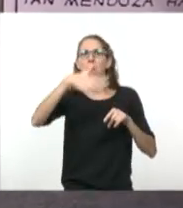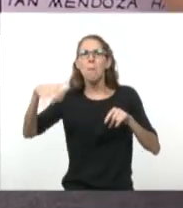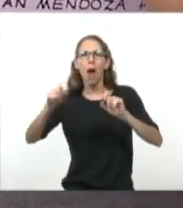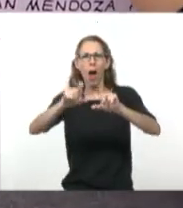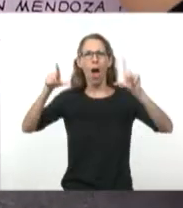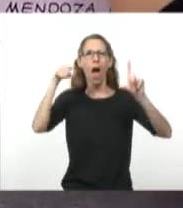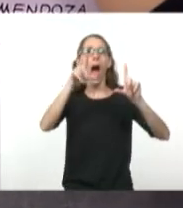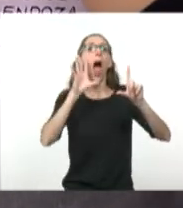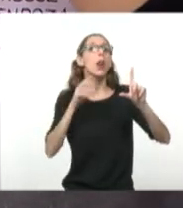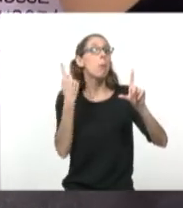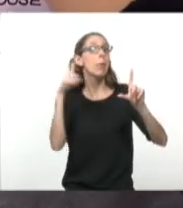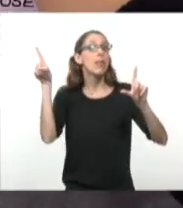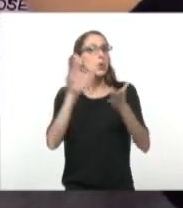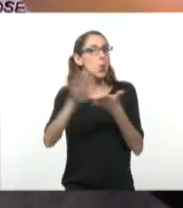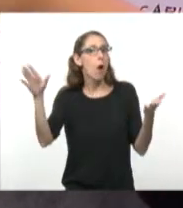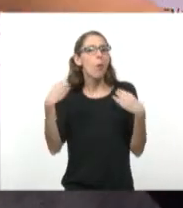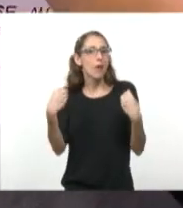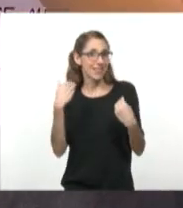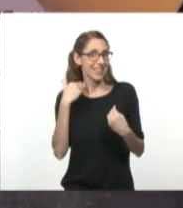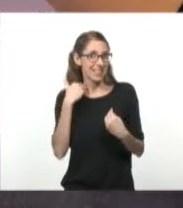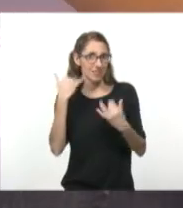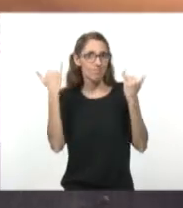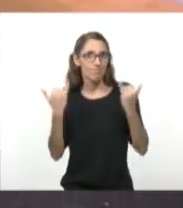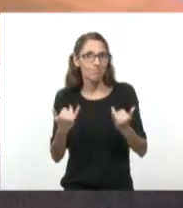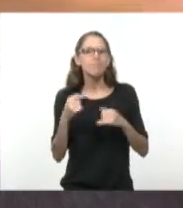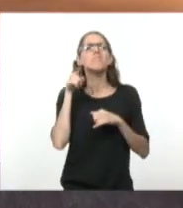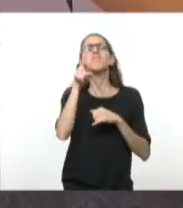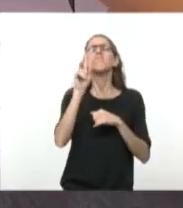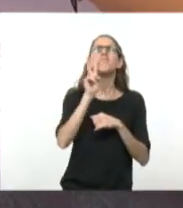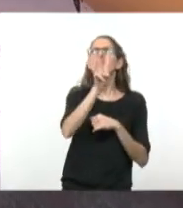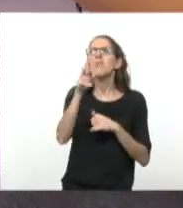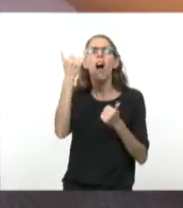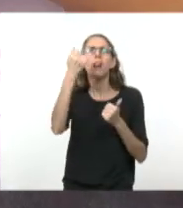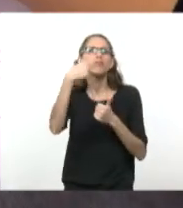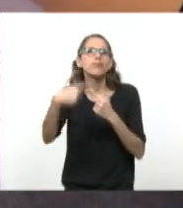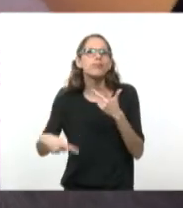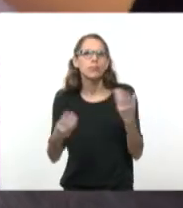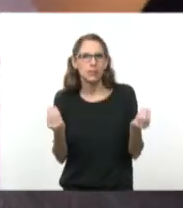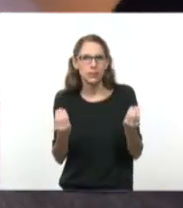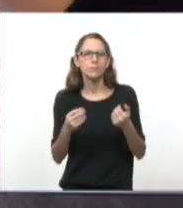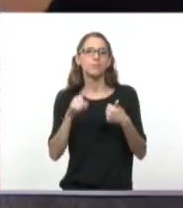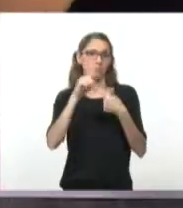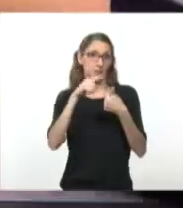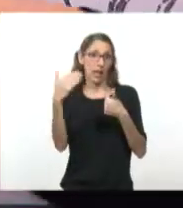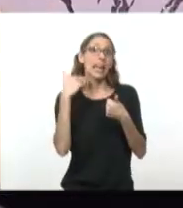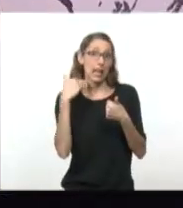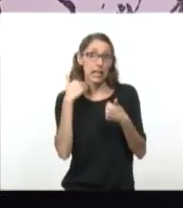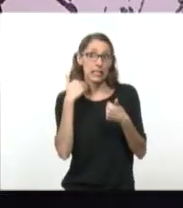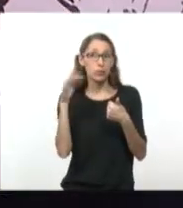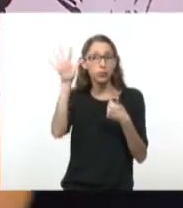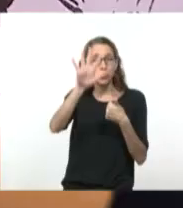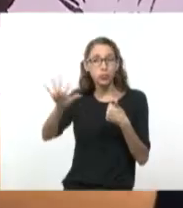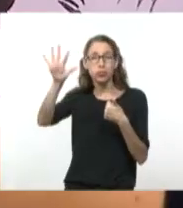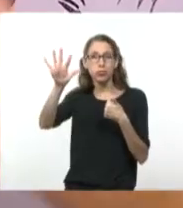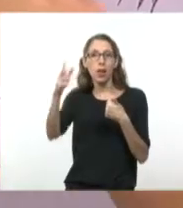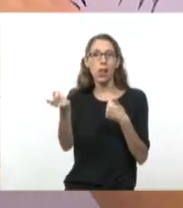que es el plano gris. El gris. El gris. Entonces, ¿qué elementos tenemos acá? Tenemos los grises, plano gris, tenemos